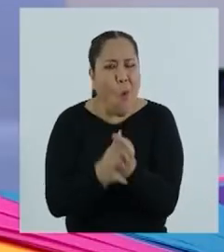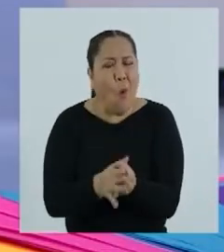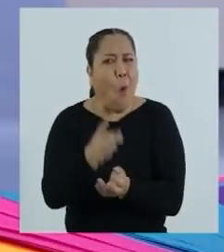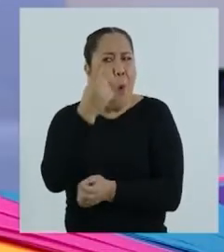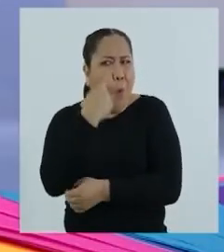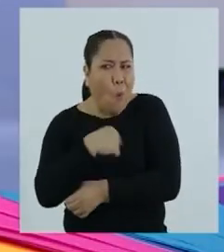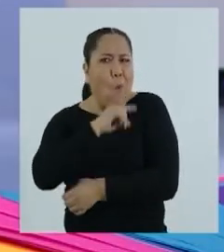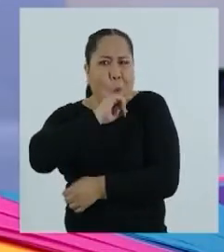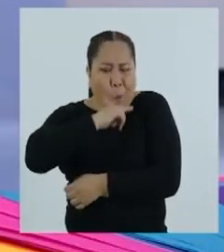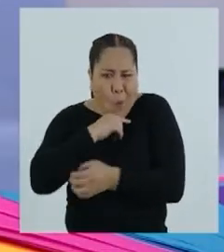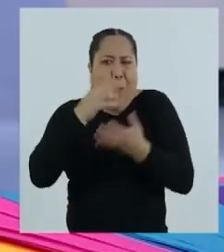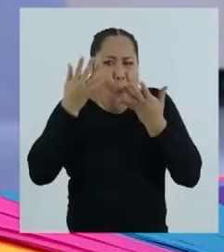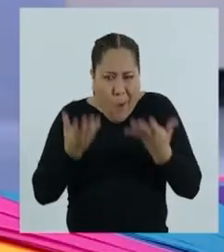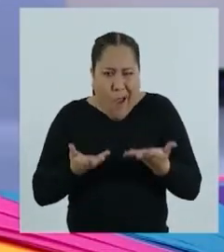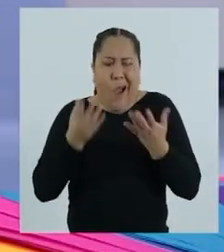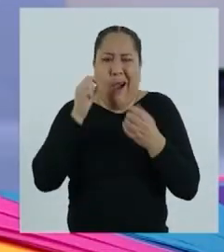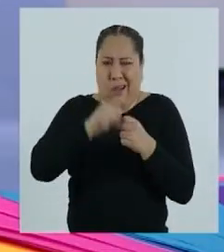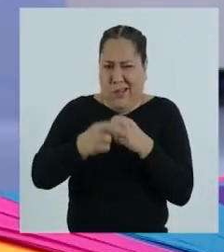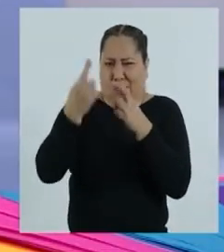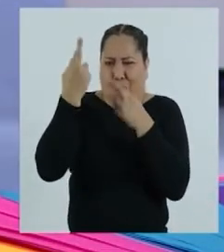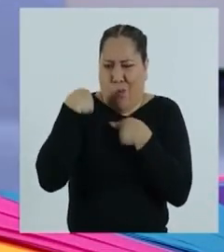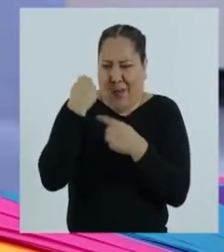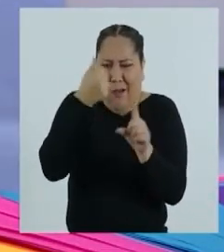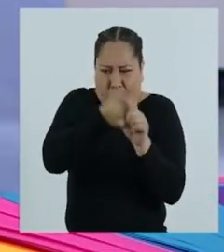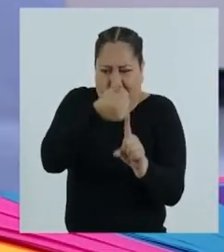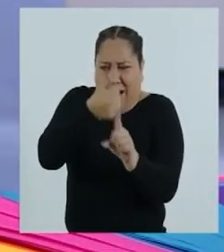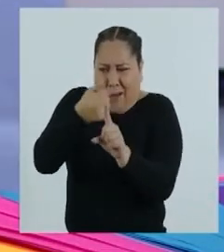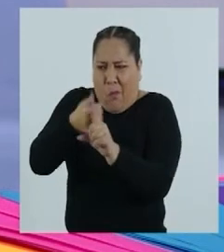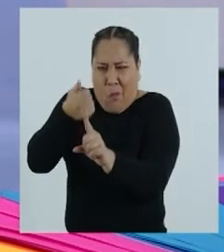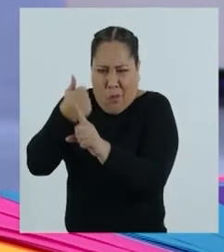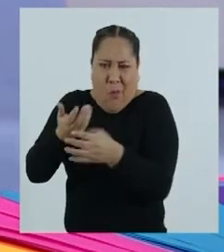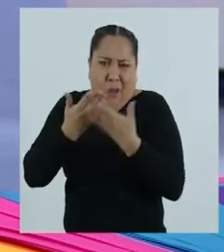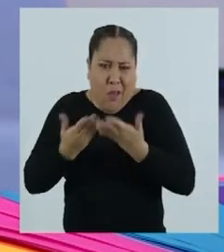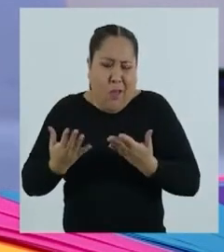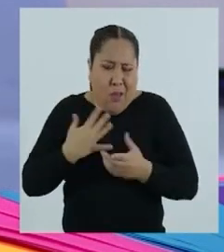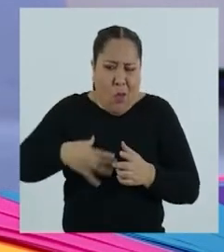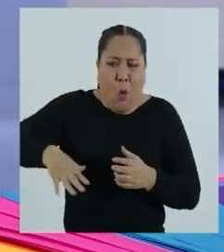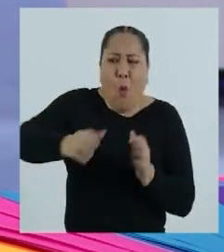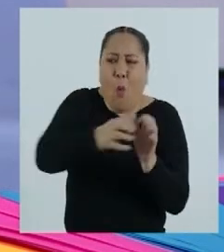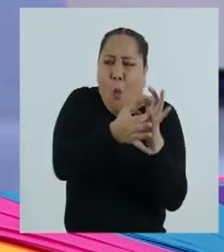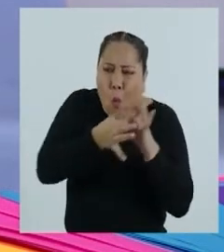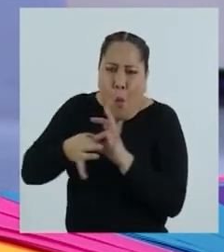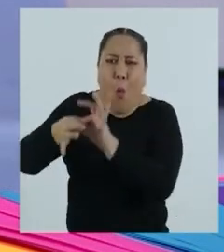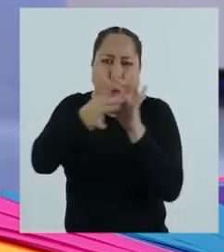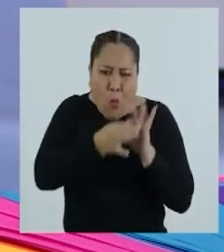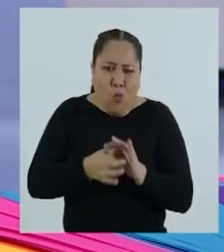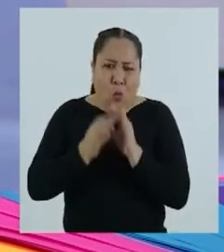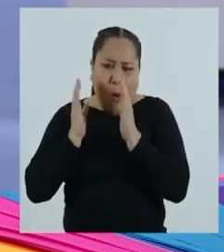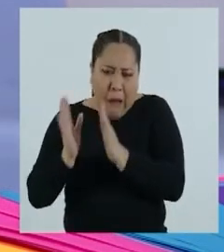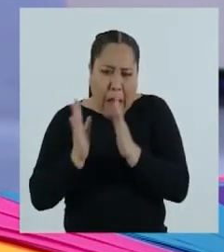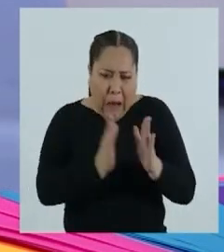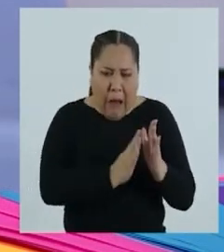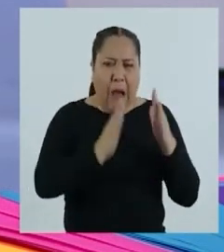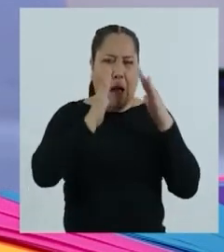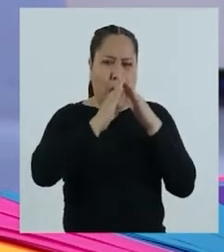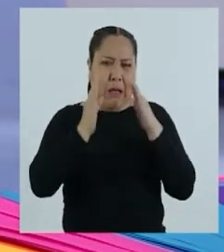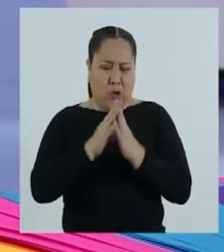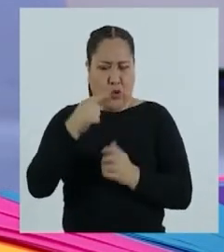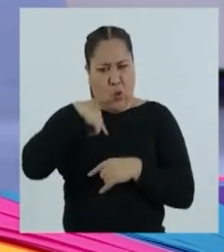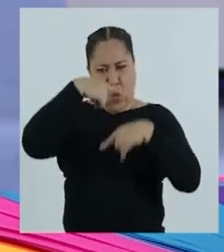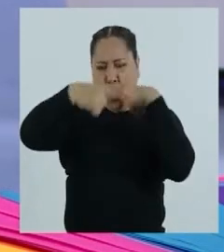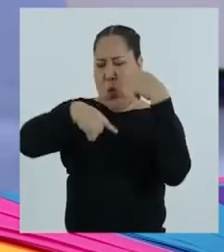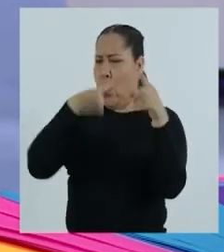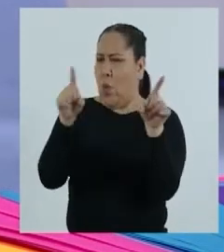es injusto. Hoy en día, tanto hombres como mujeres deben hacerse cargo de sus cosas y entre todos, mantener la casa ordenada y